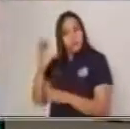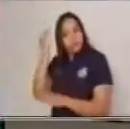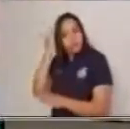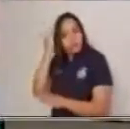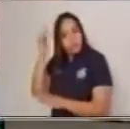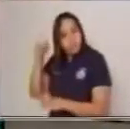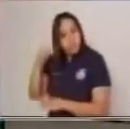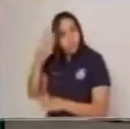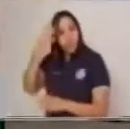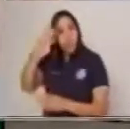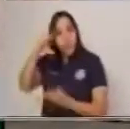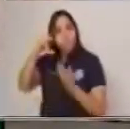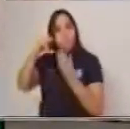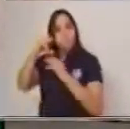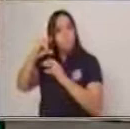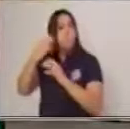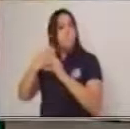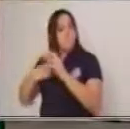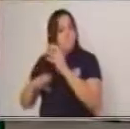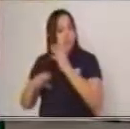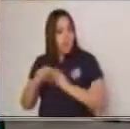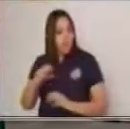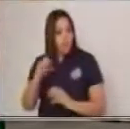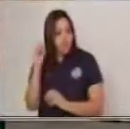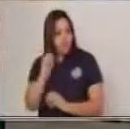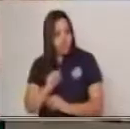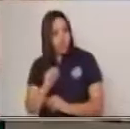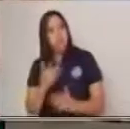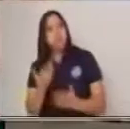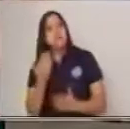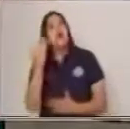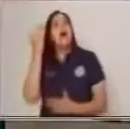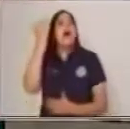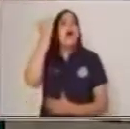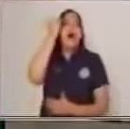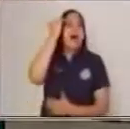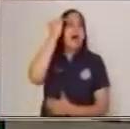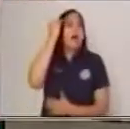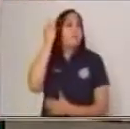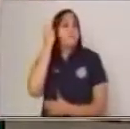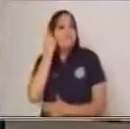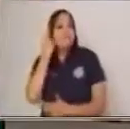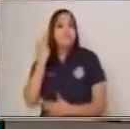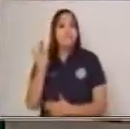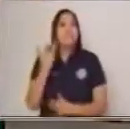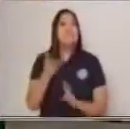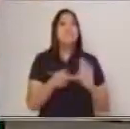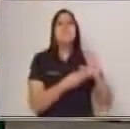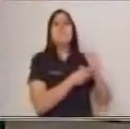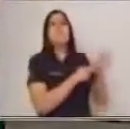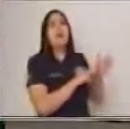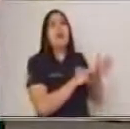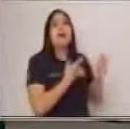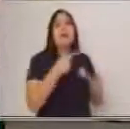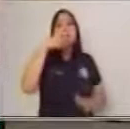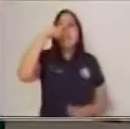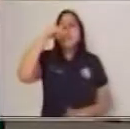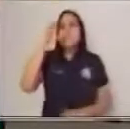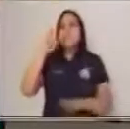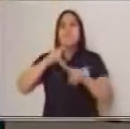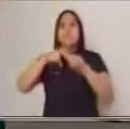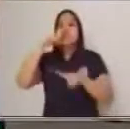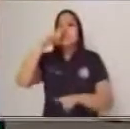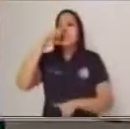cuál es la definición de párrafo, vamos entonces ahora a definir la palabra texto.